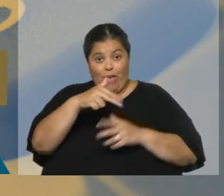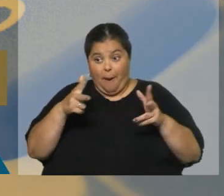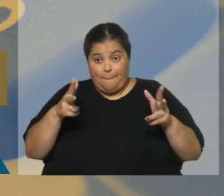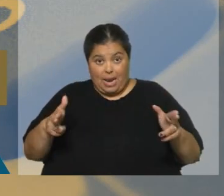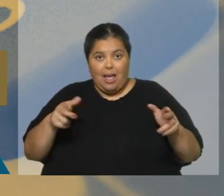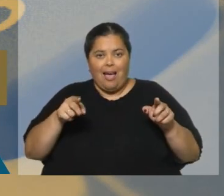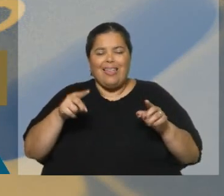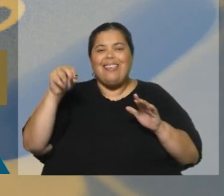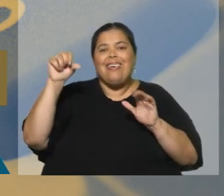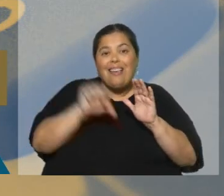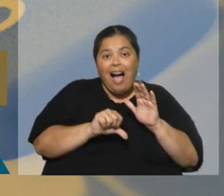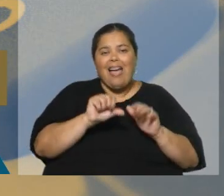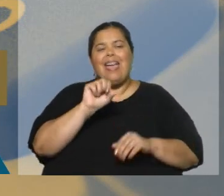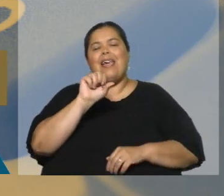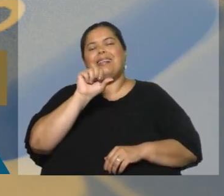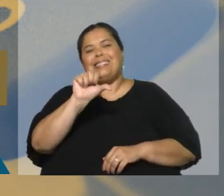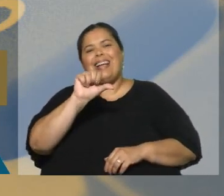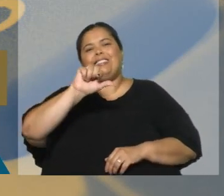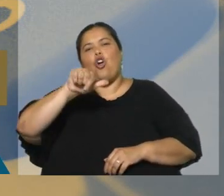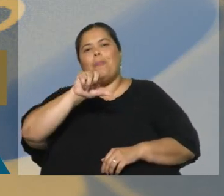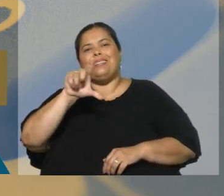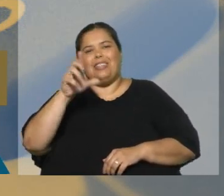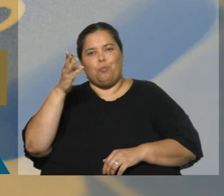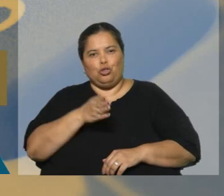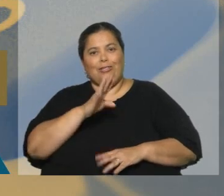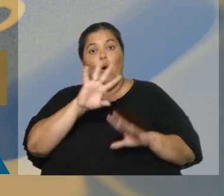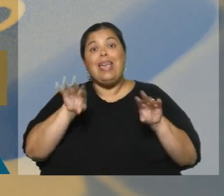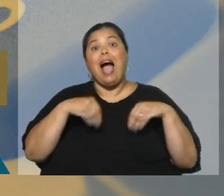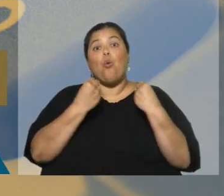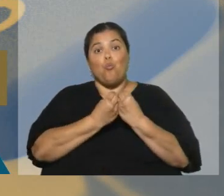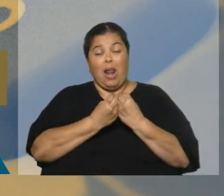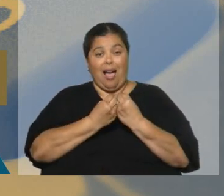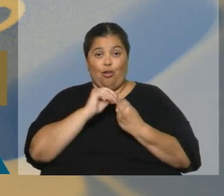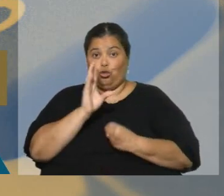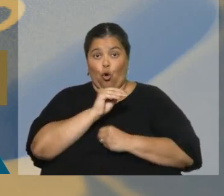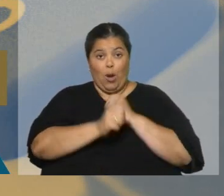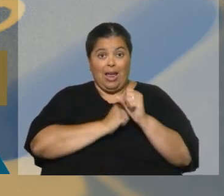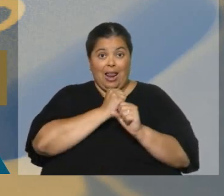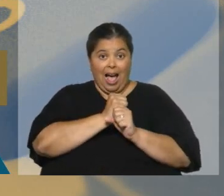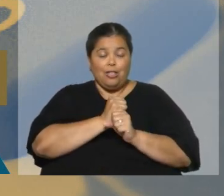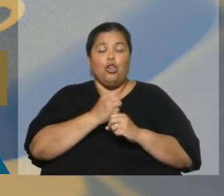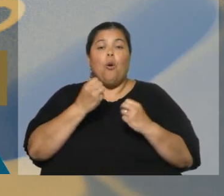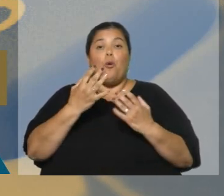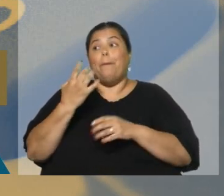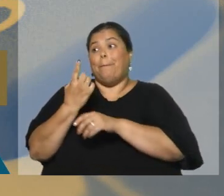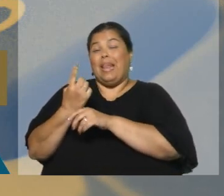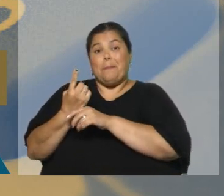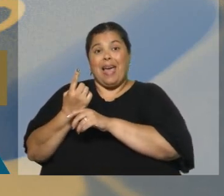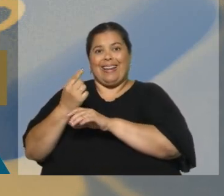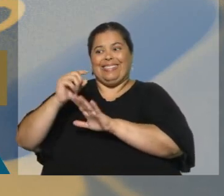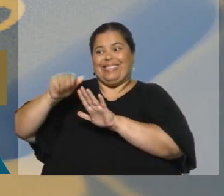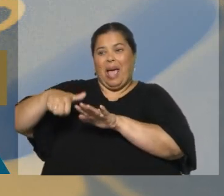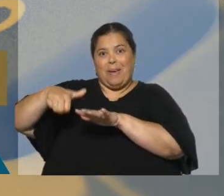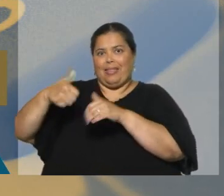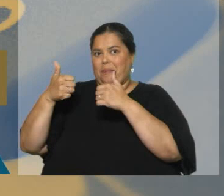caída es 6.7%. Y en el acumulado del año, gracias al empuje de la primera parte de 2022,